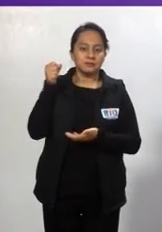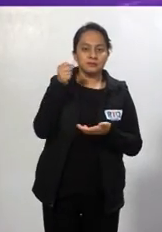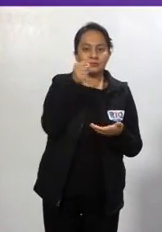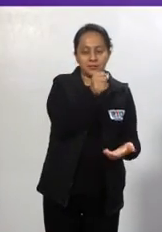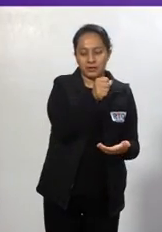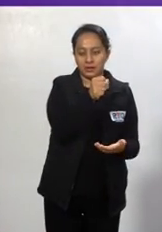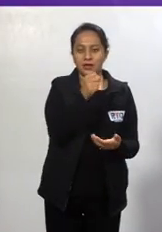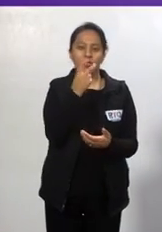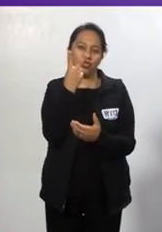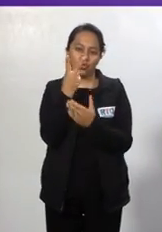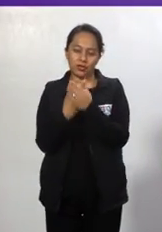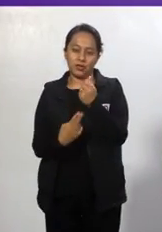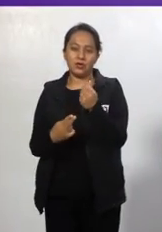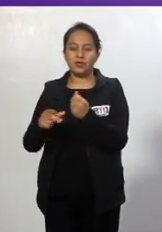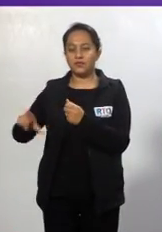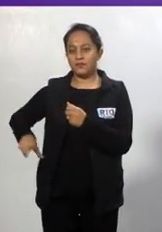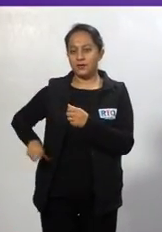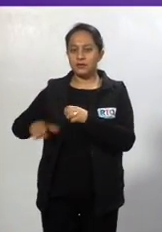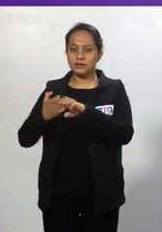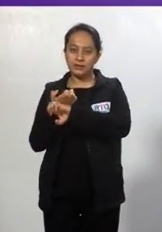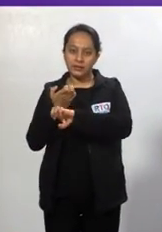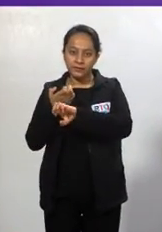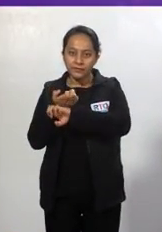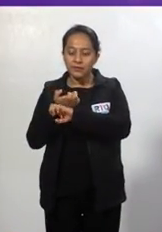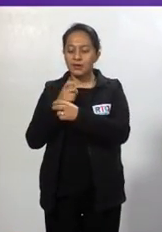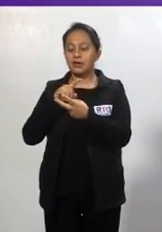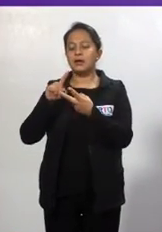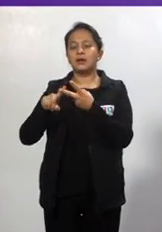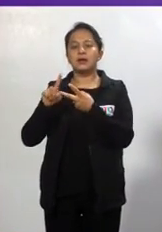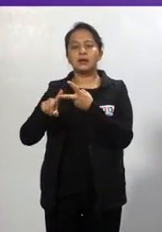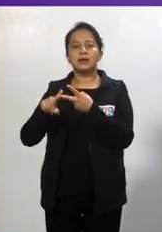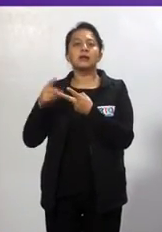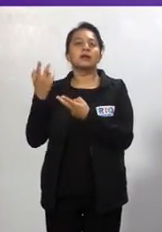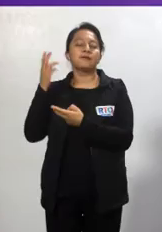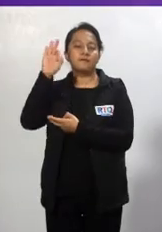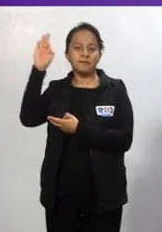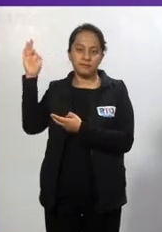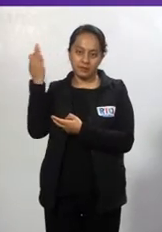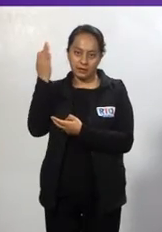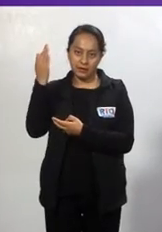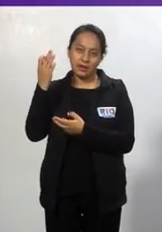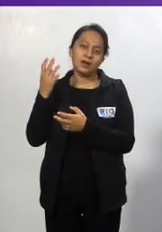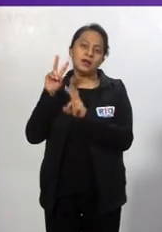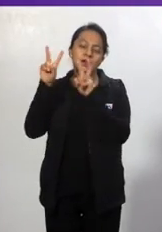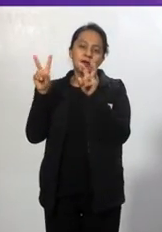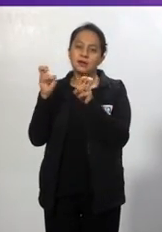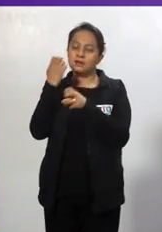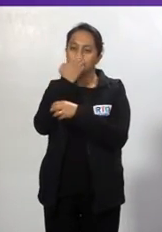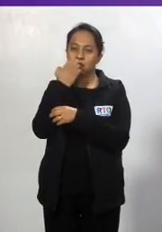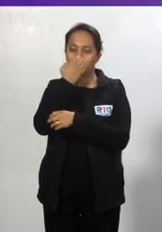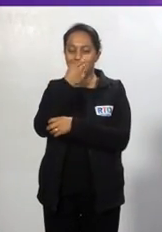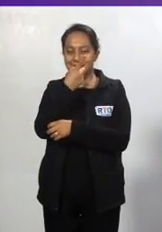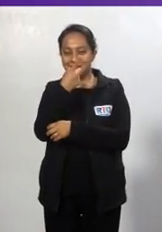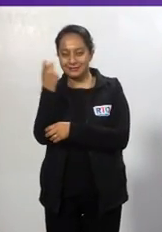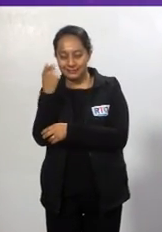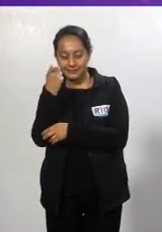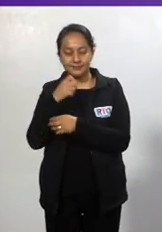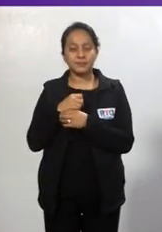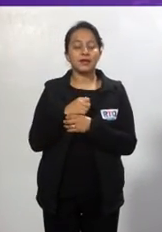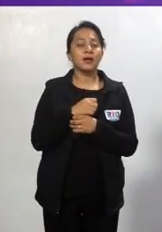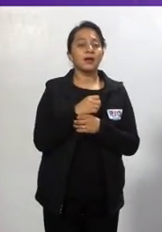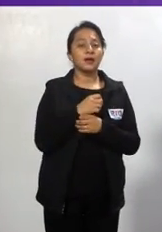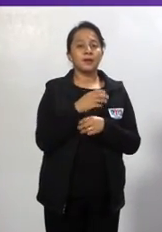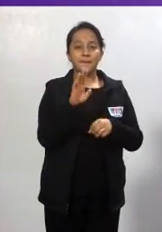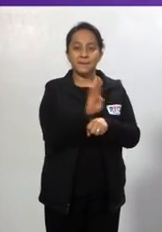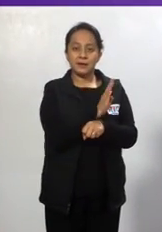del federal con recursos del programa Escuelas al 100. Estas nuevas instalaciones beneficiarán a 3.222 alumnos con quienes se